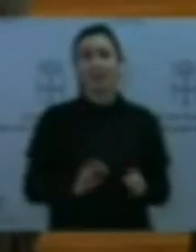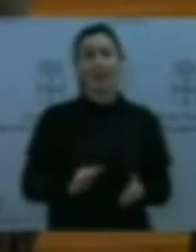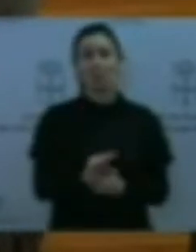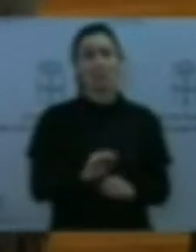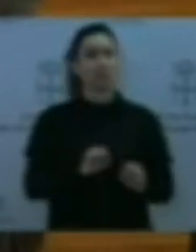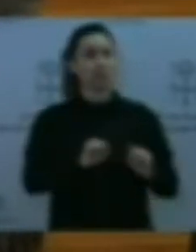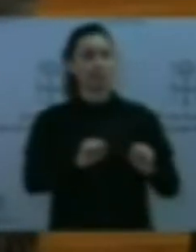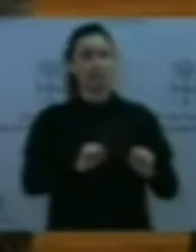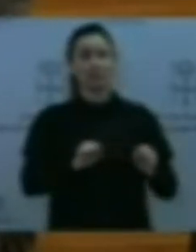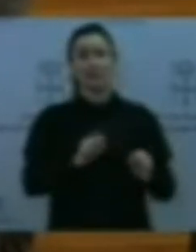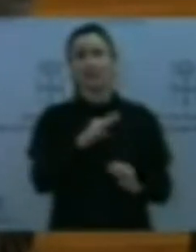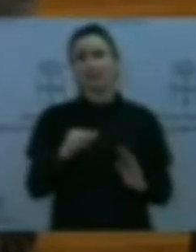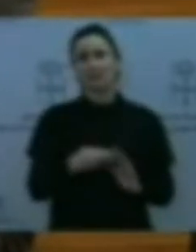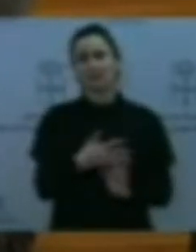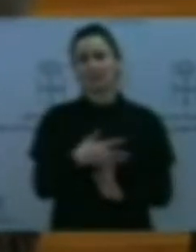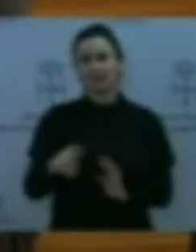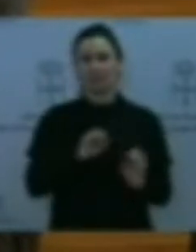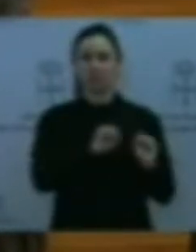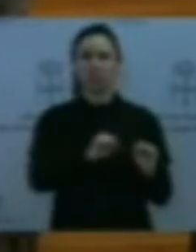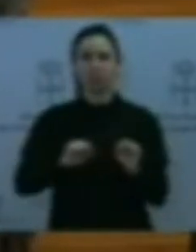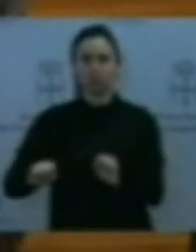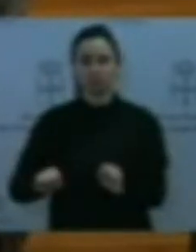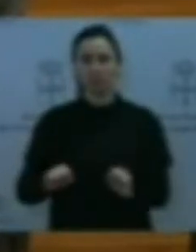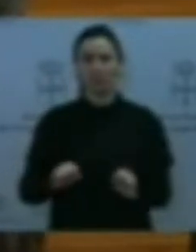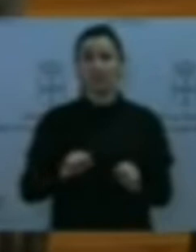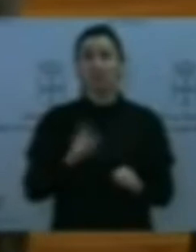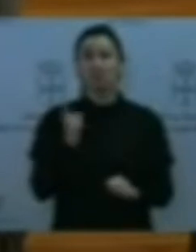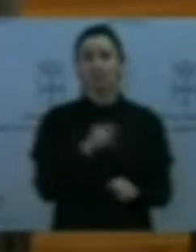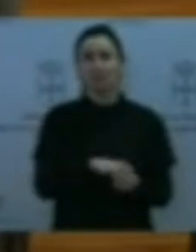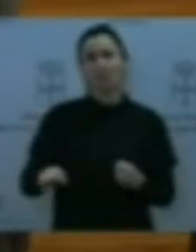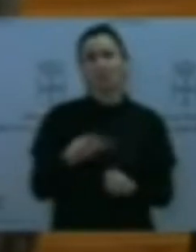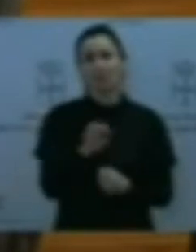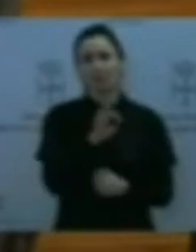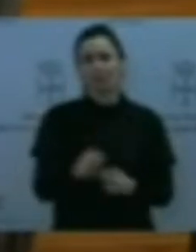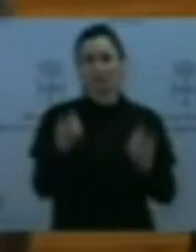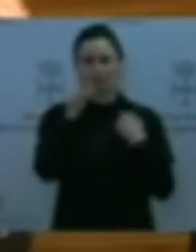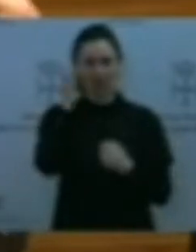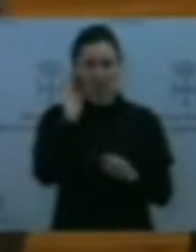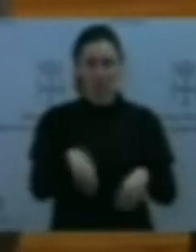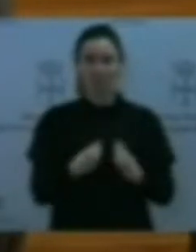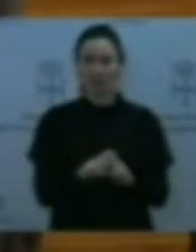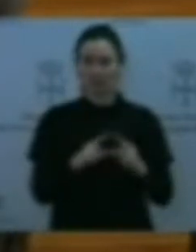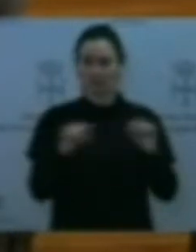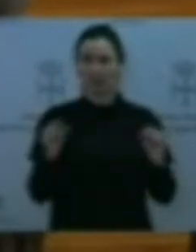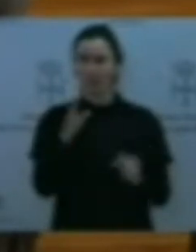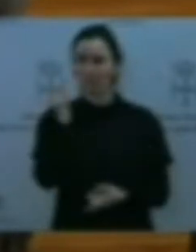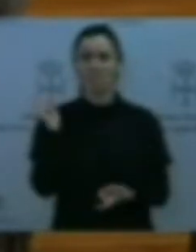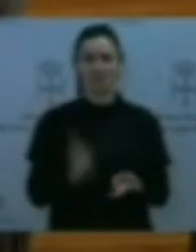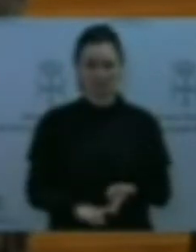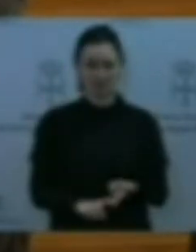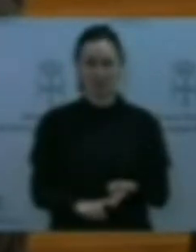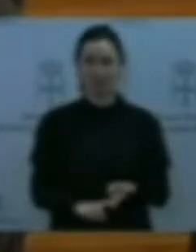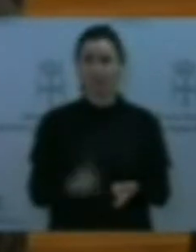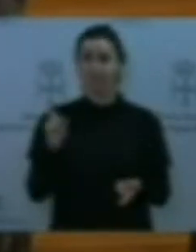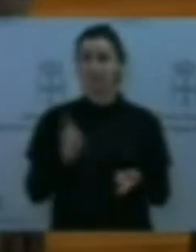año tras año y solo llegan al 20% del alumnado porque en un matrimonio, si cada uno de sus miembros cobra la